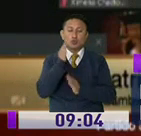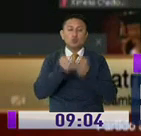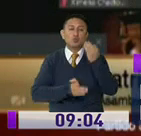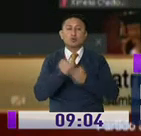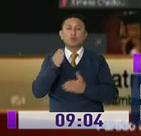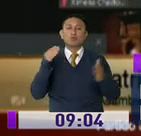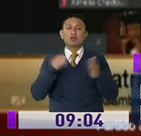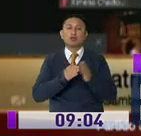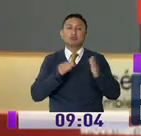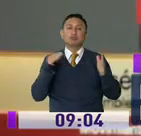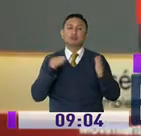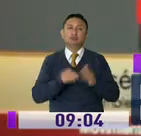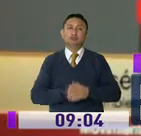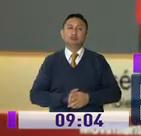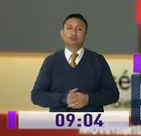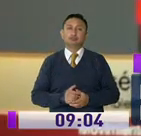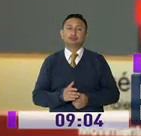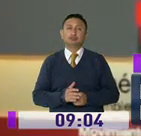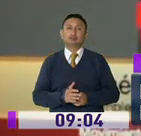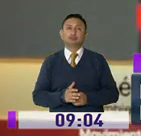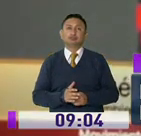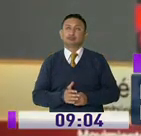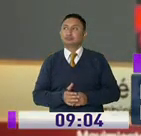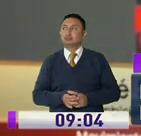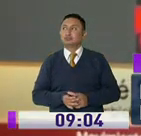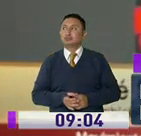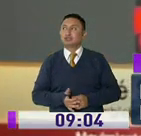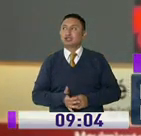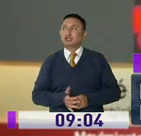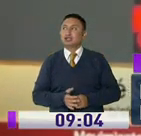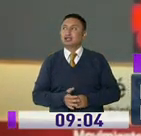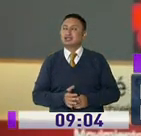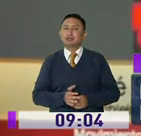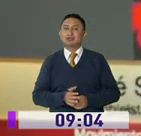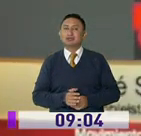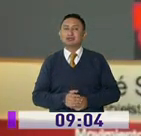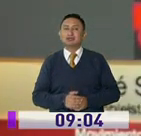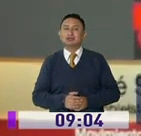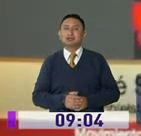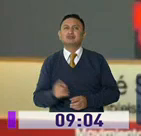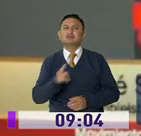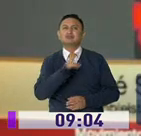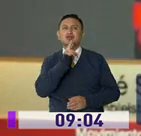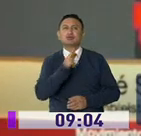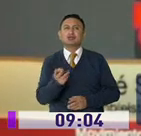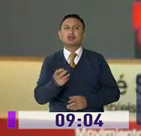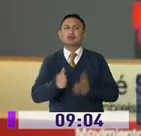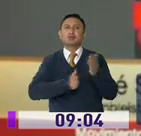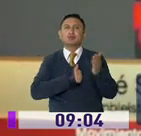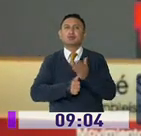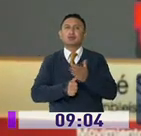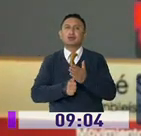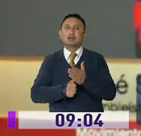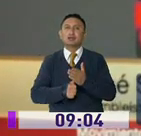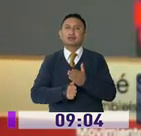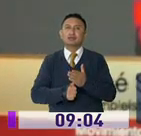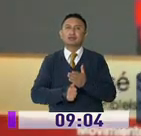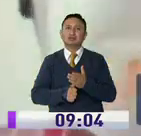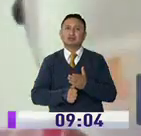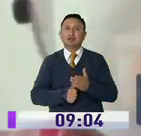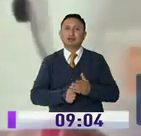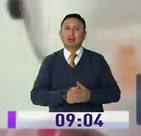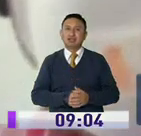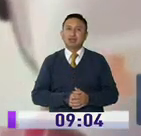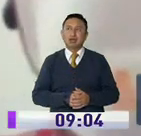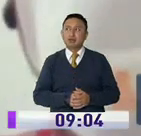político en su contra. Aquí tenemos que tener las respuestas y saber por qué la ministra mintió sobre los dos millones de pruebas.